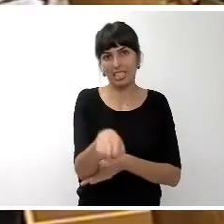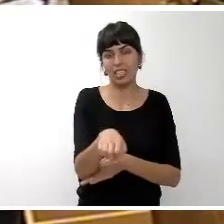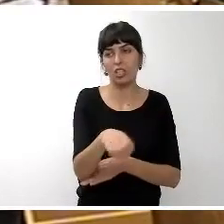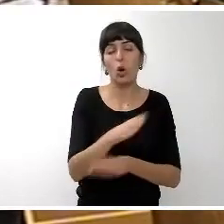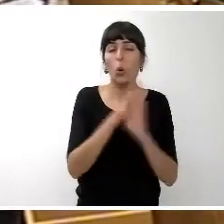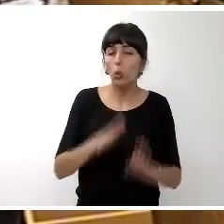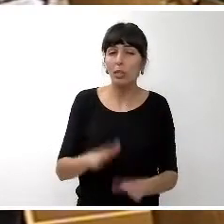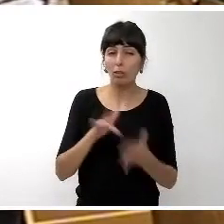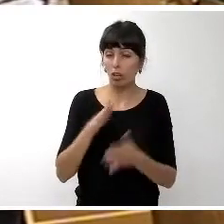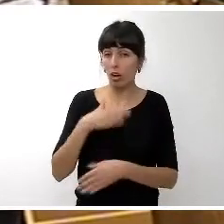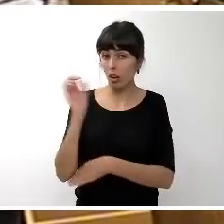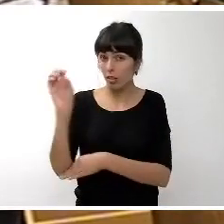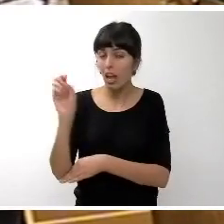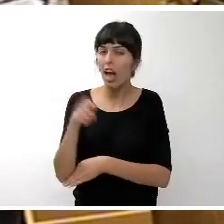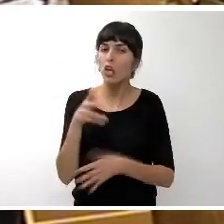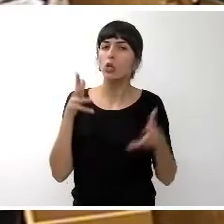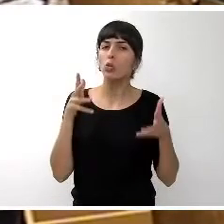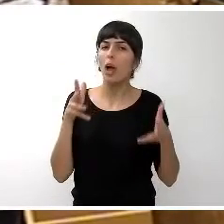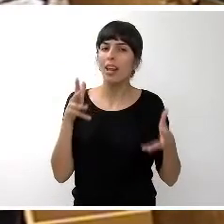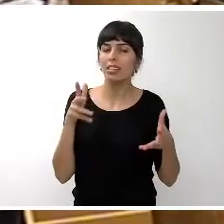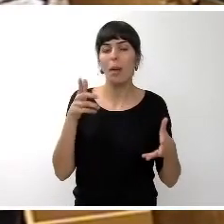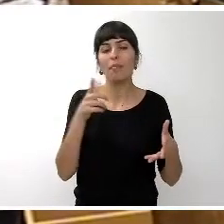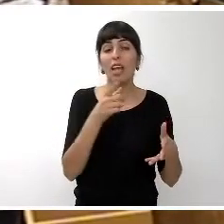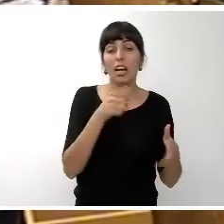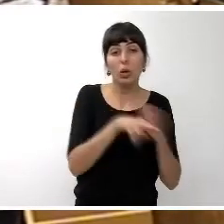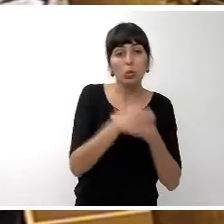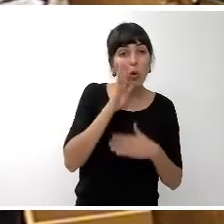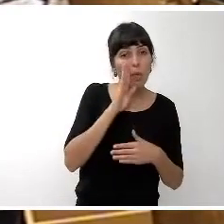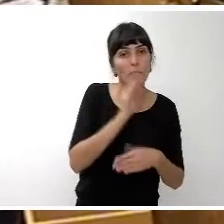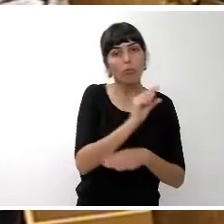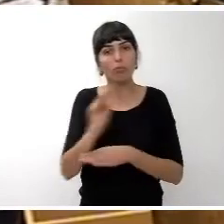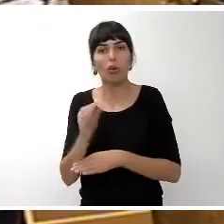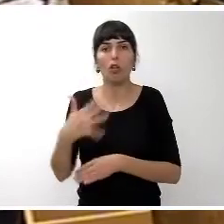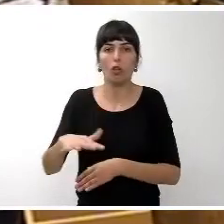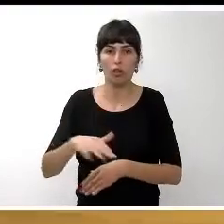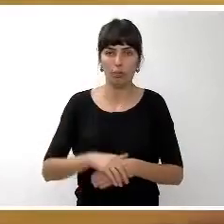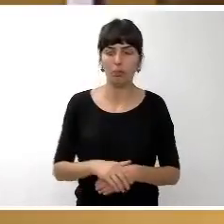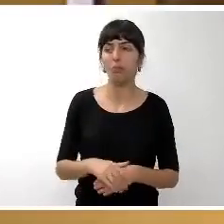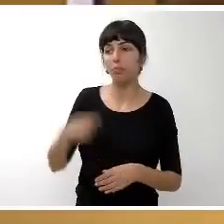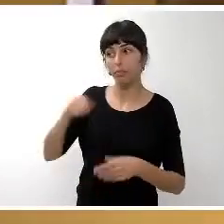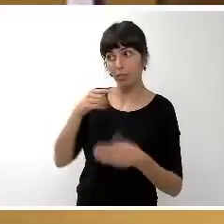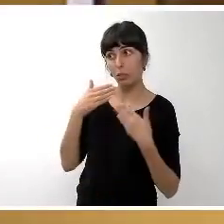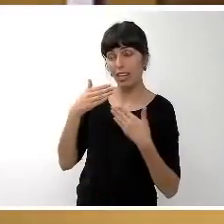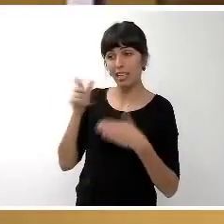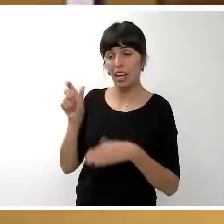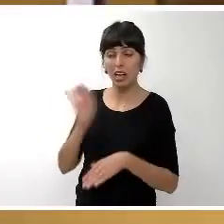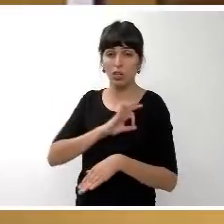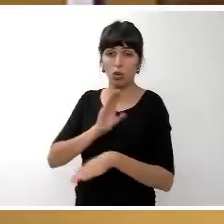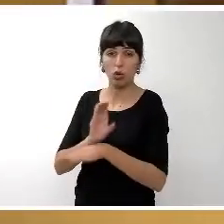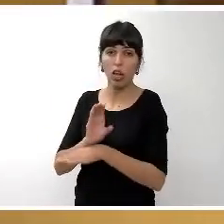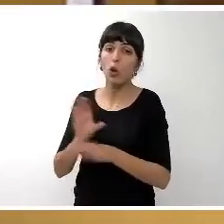una sugerencia de donde se podía haber detraído esos recursos en efecto muchas gracias señor Cosero por el grupo popular